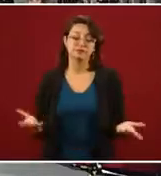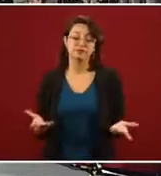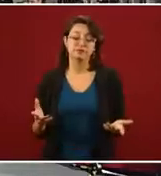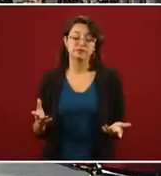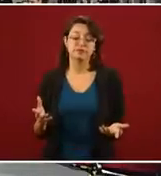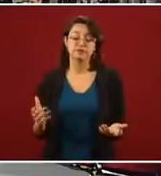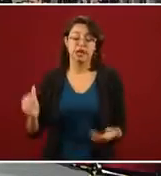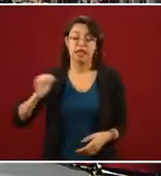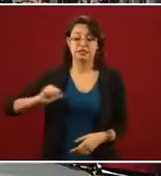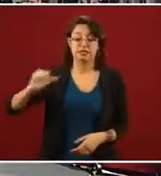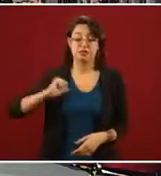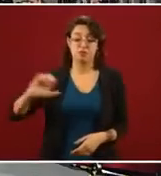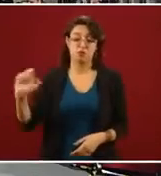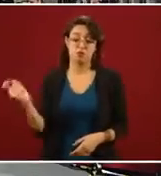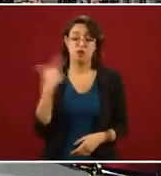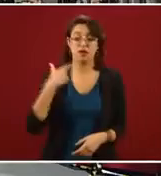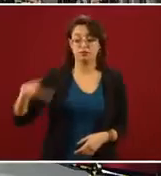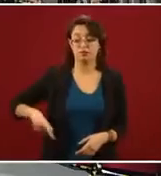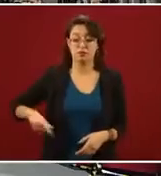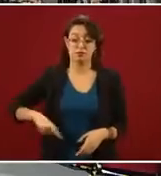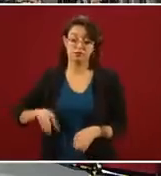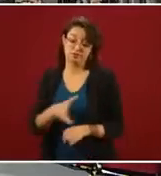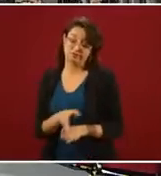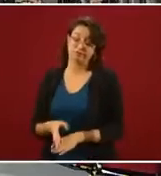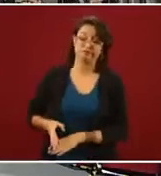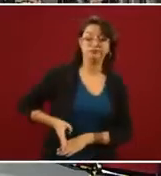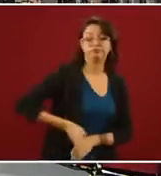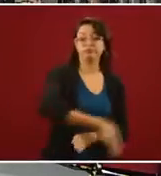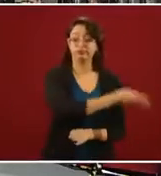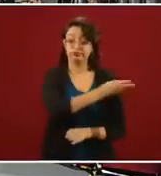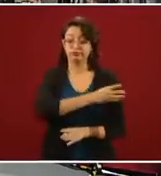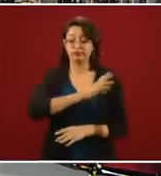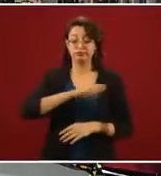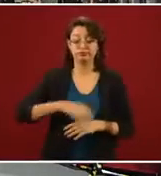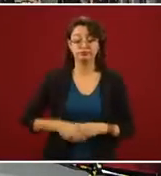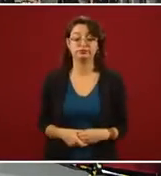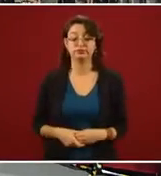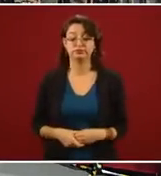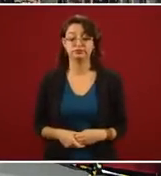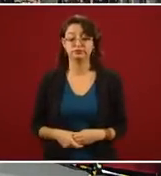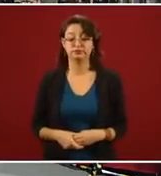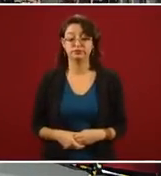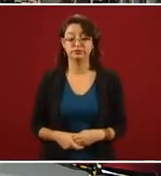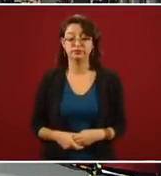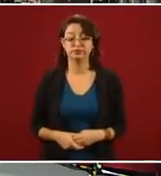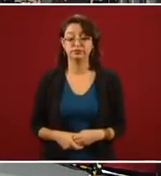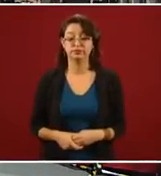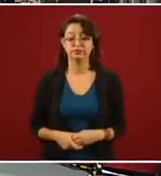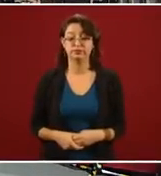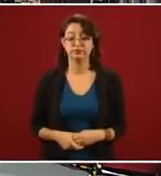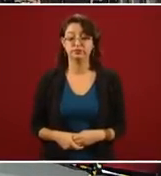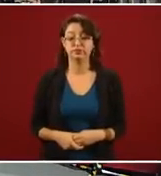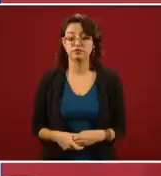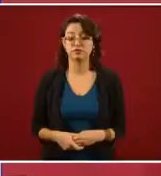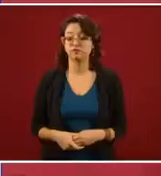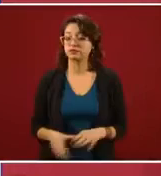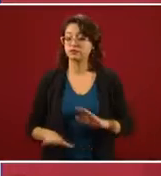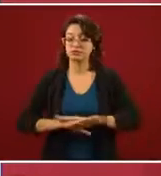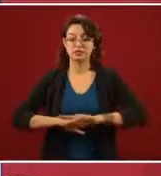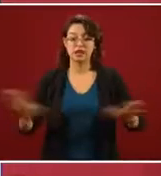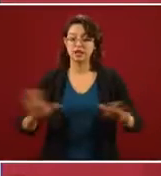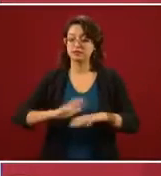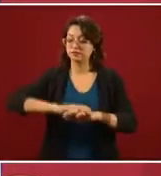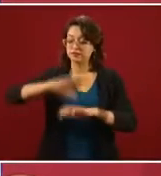se terminó